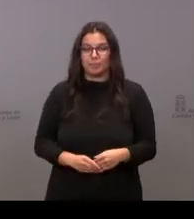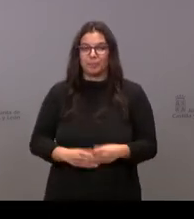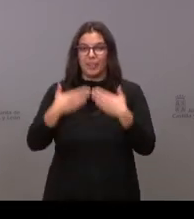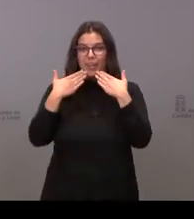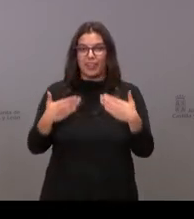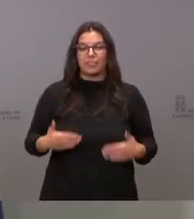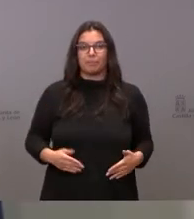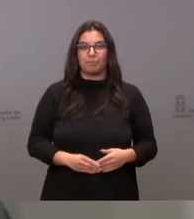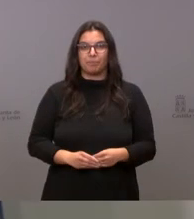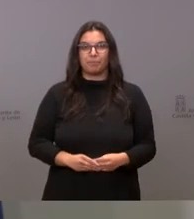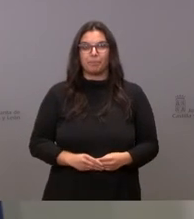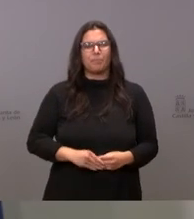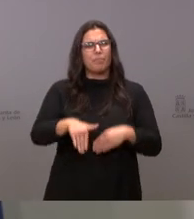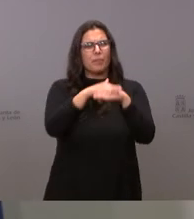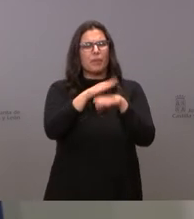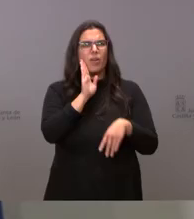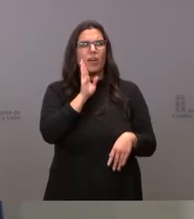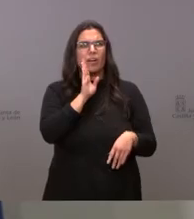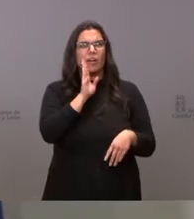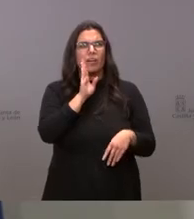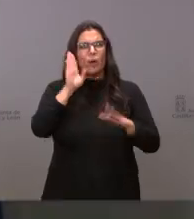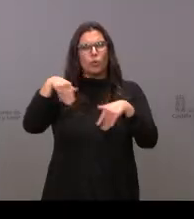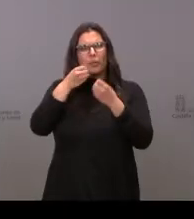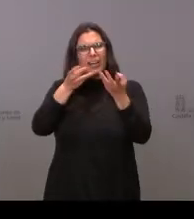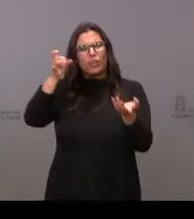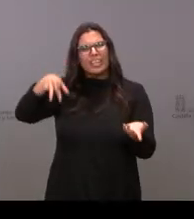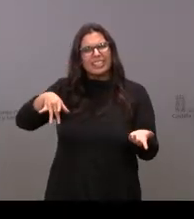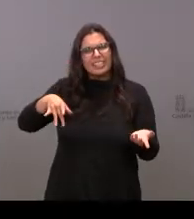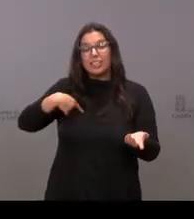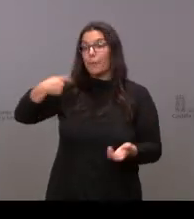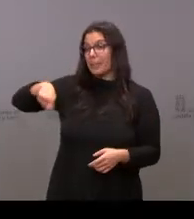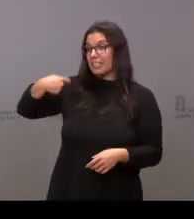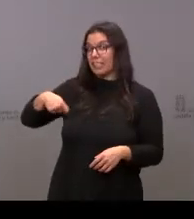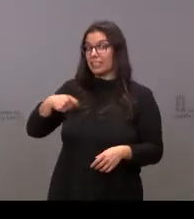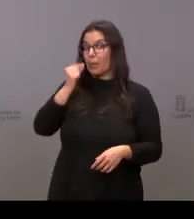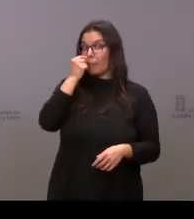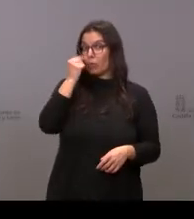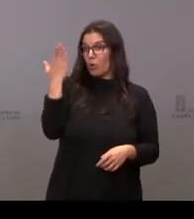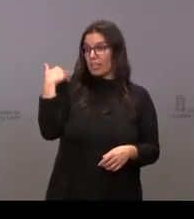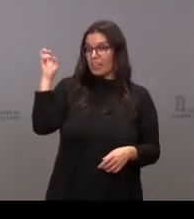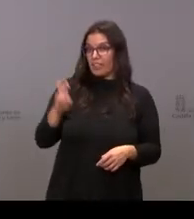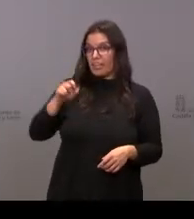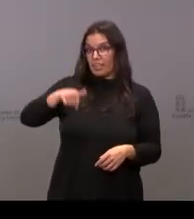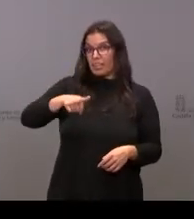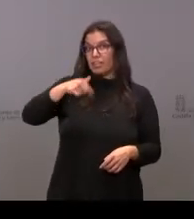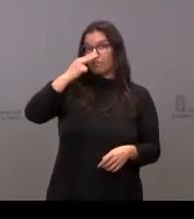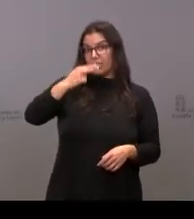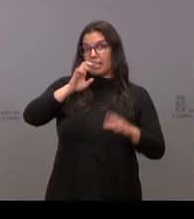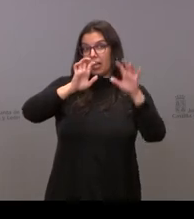Gracias. Me he preguntado, perdón, he hecho las últimas declaraciones de… De presidente de Mañueco ayer en la visita que hizo a León.